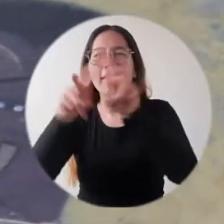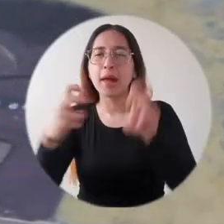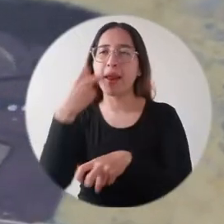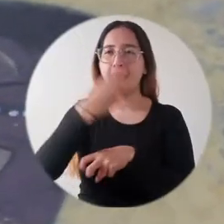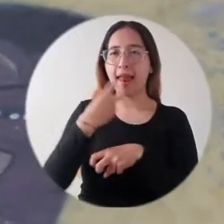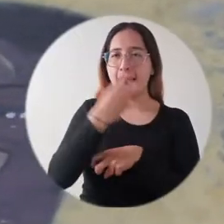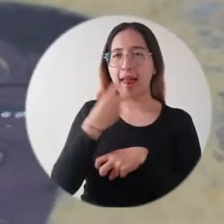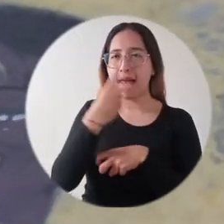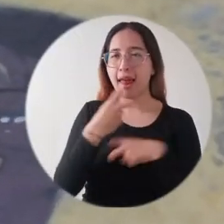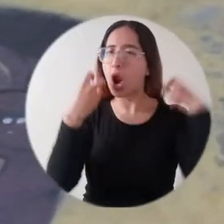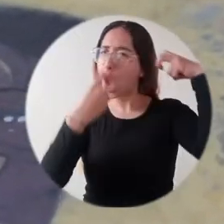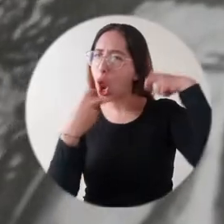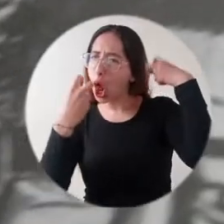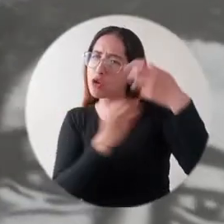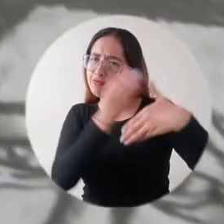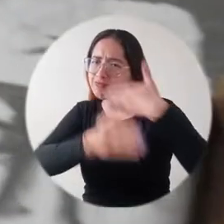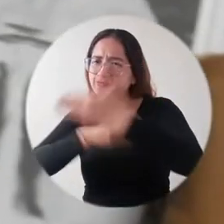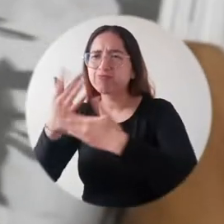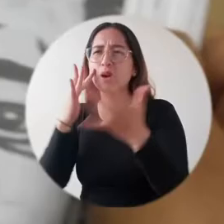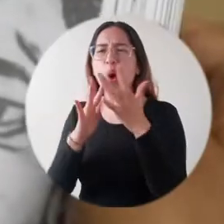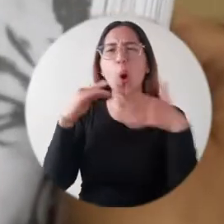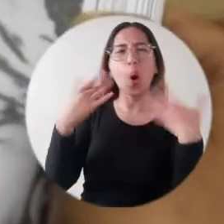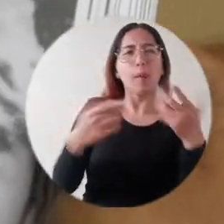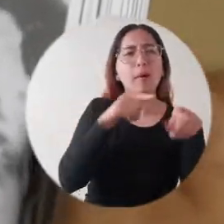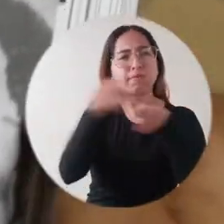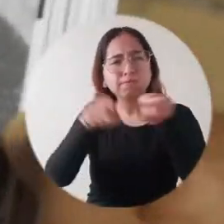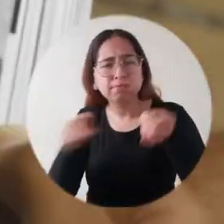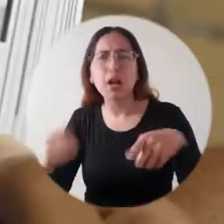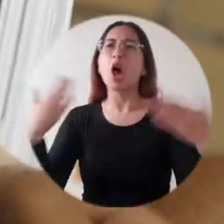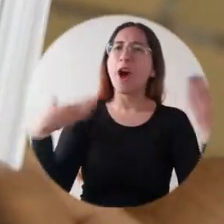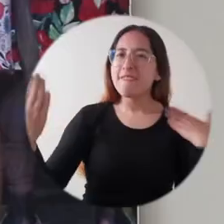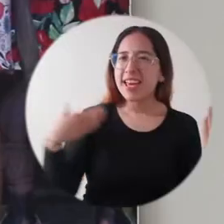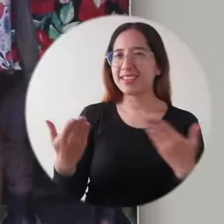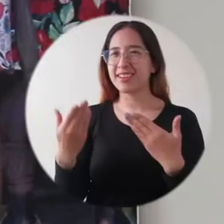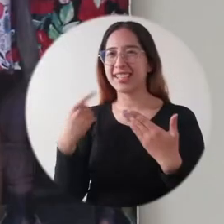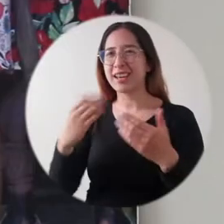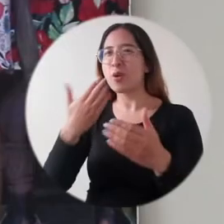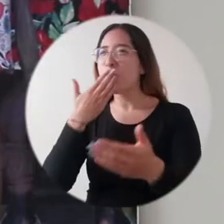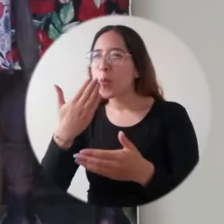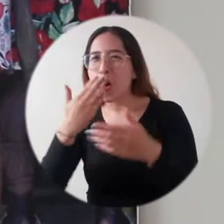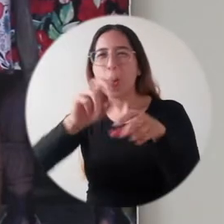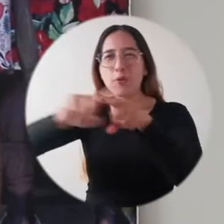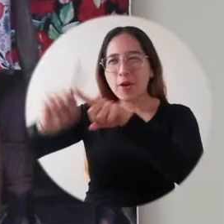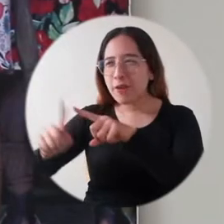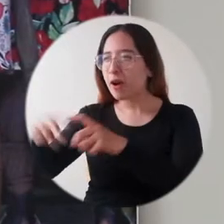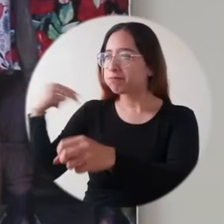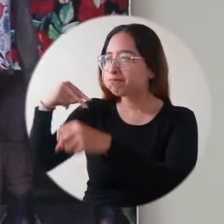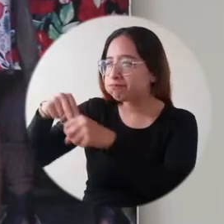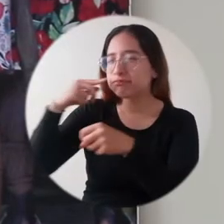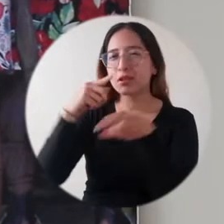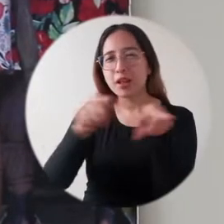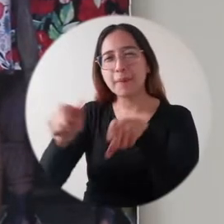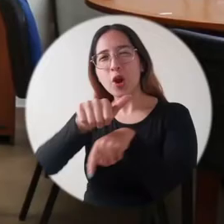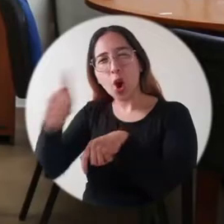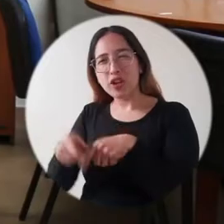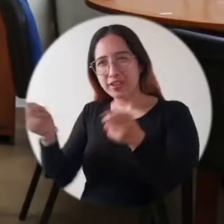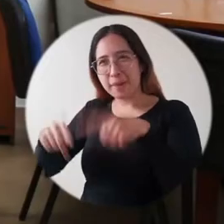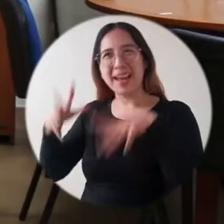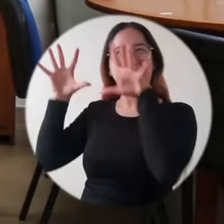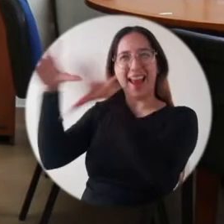la región Caribe y en los últimos cuatro años ha abordado las situaciones de los campesinos, los indígenas y los pescadores.